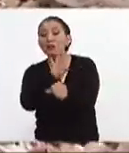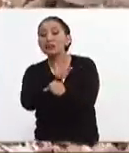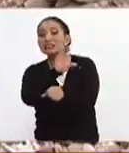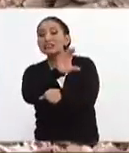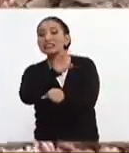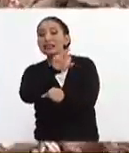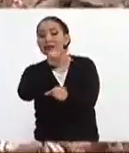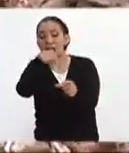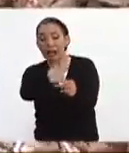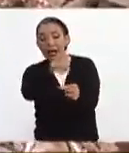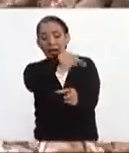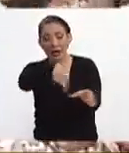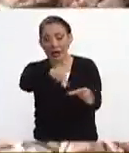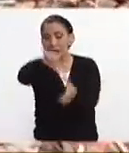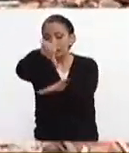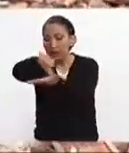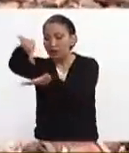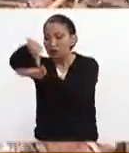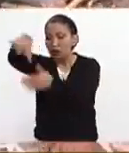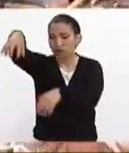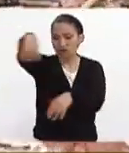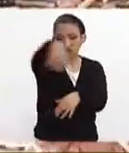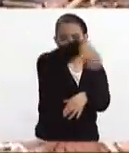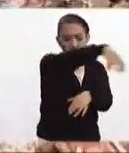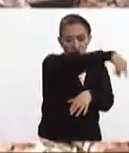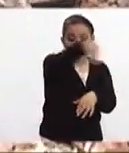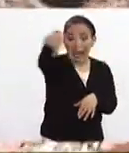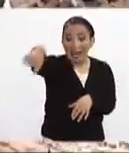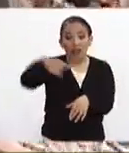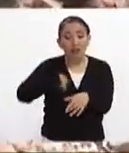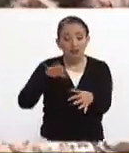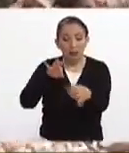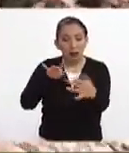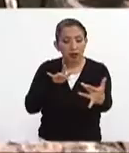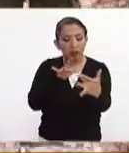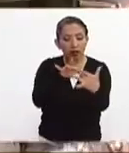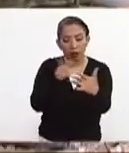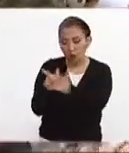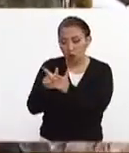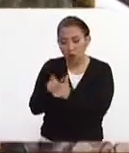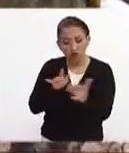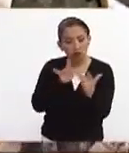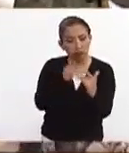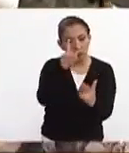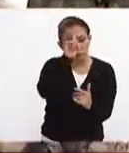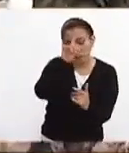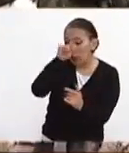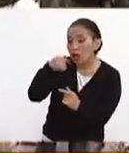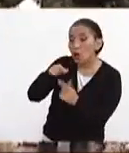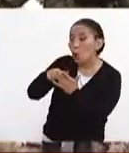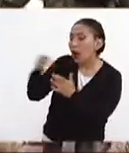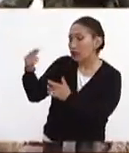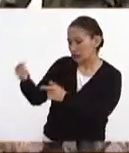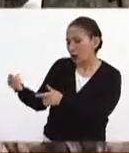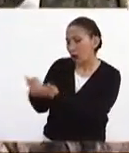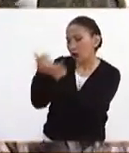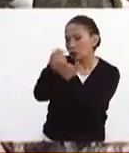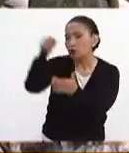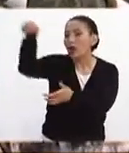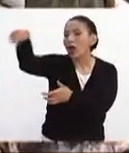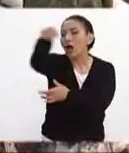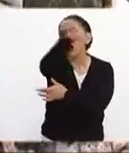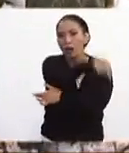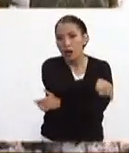Civil. Se han integrado centros de coordinación que están trabajando directamente con estas delegaciones para orientarlos a los puntos donde se requiere su apoyo